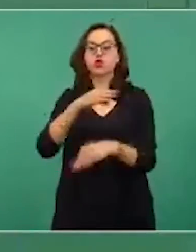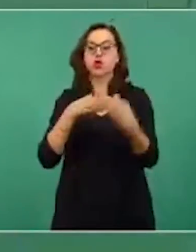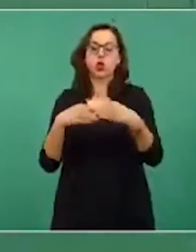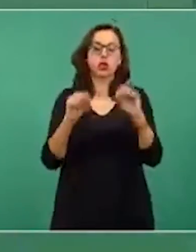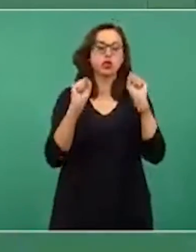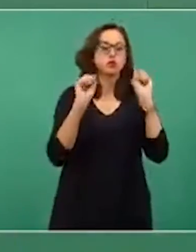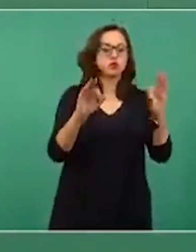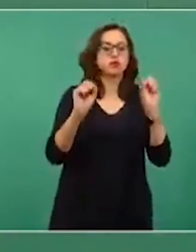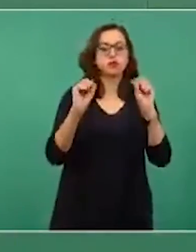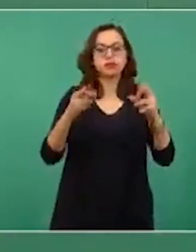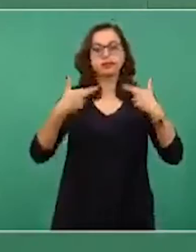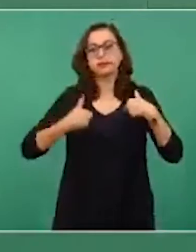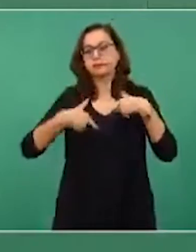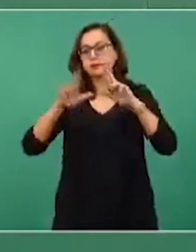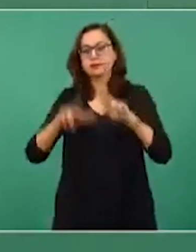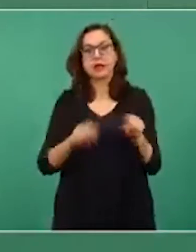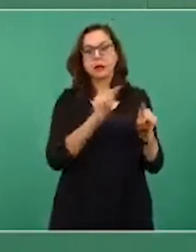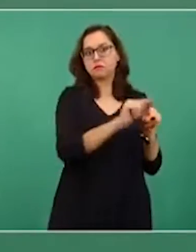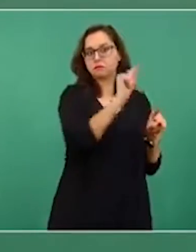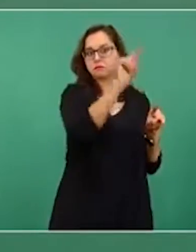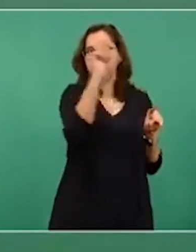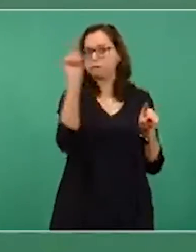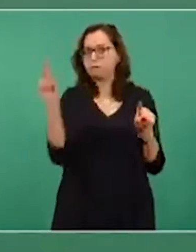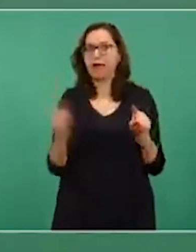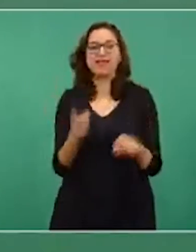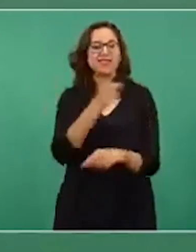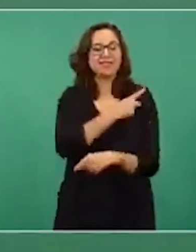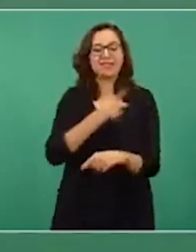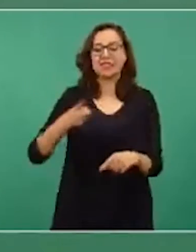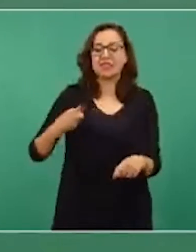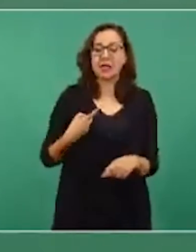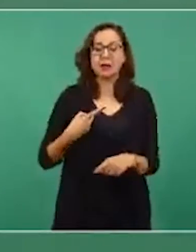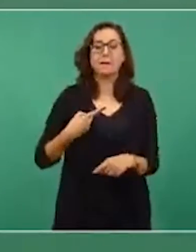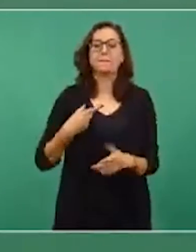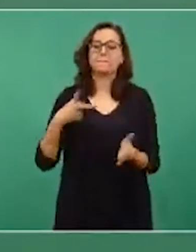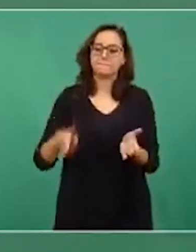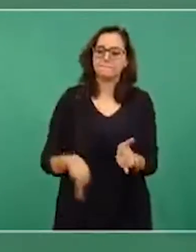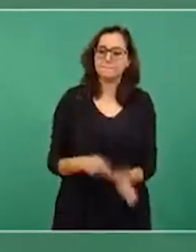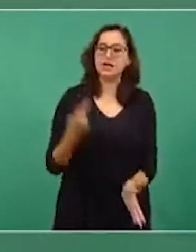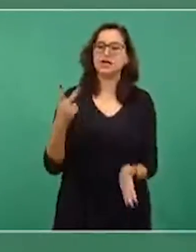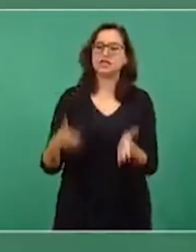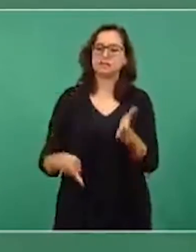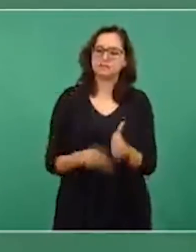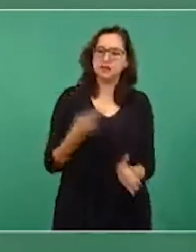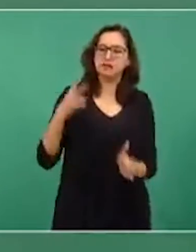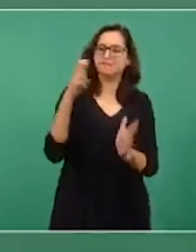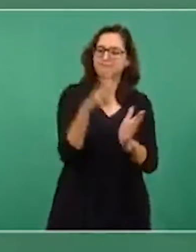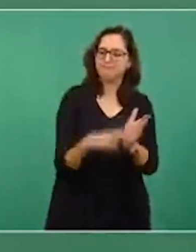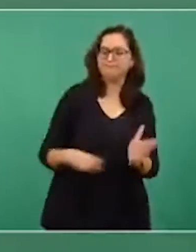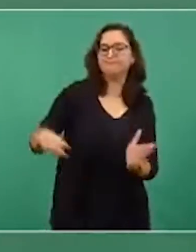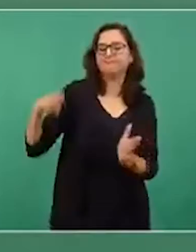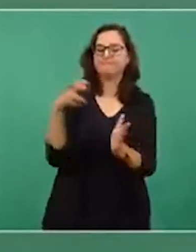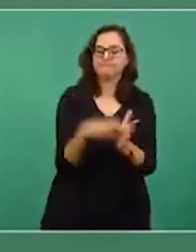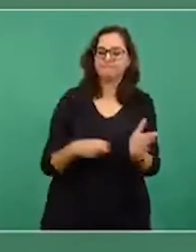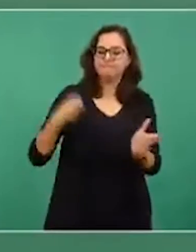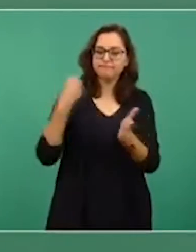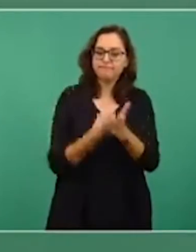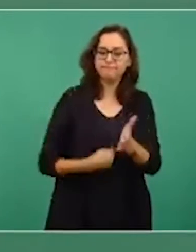todos los consulados. Hay que estar insistiendo, porque